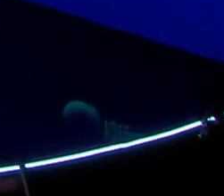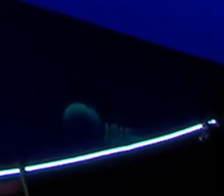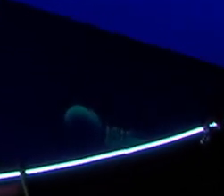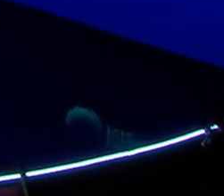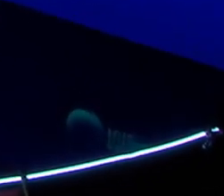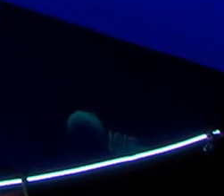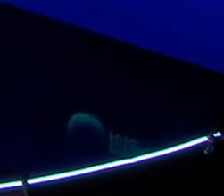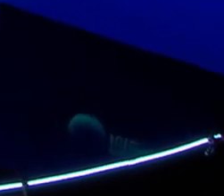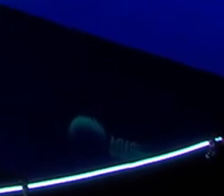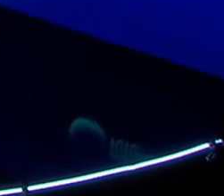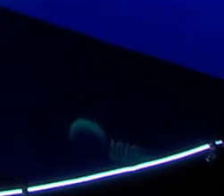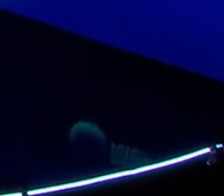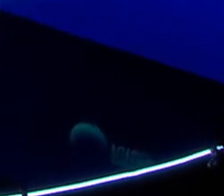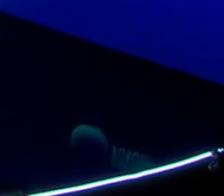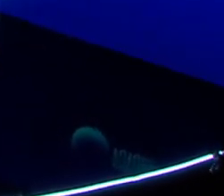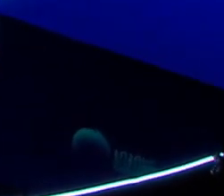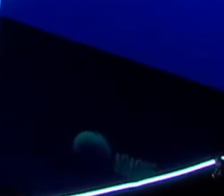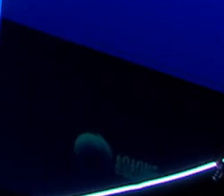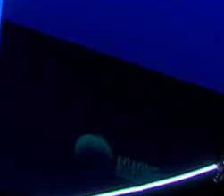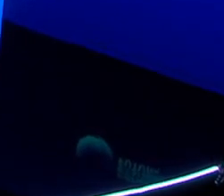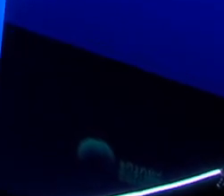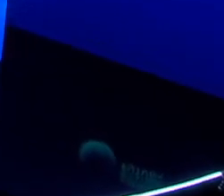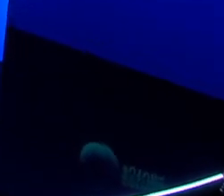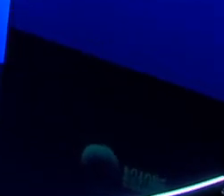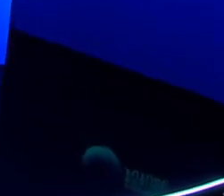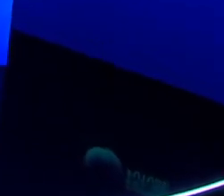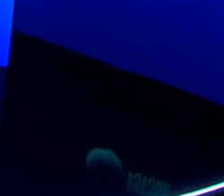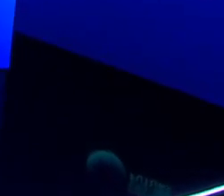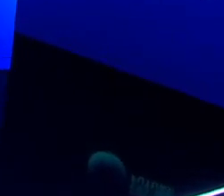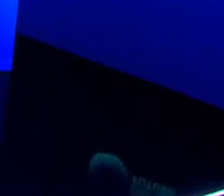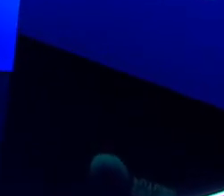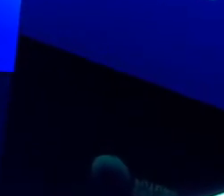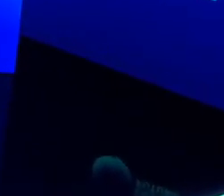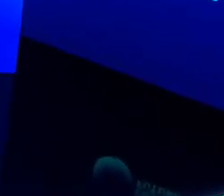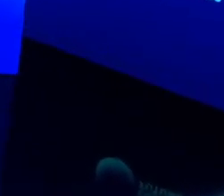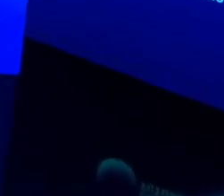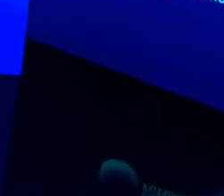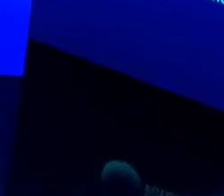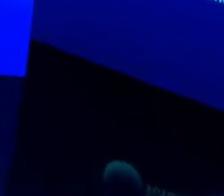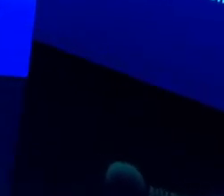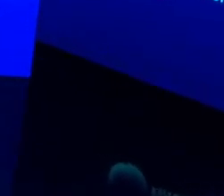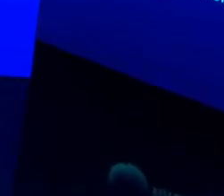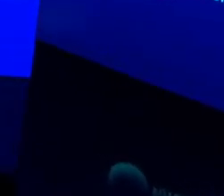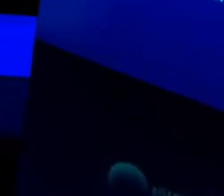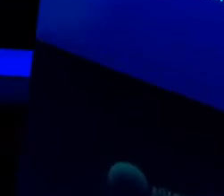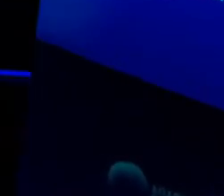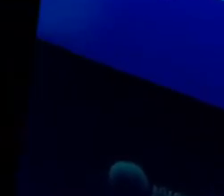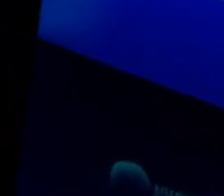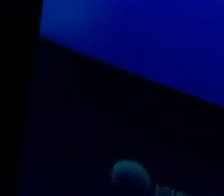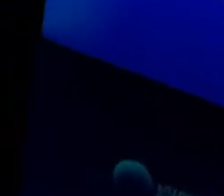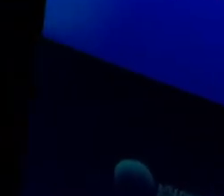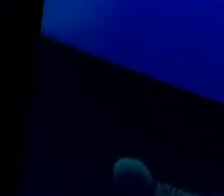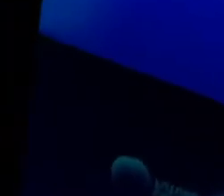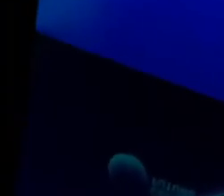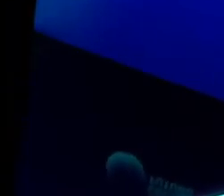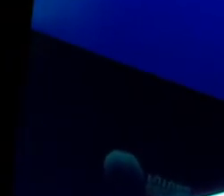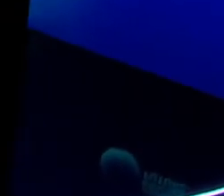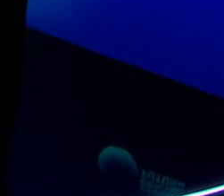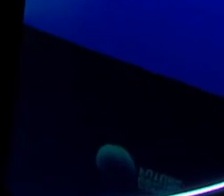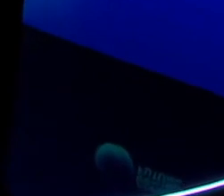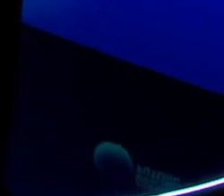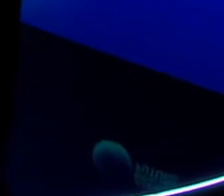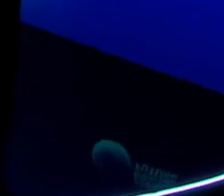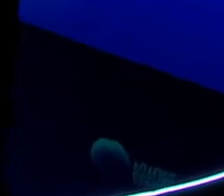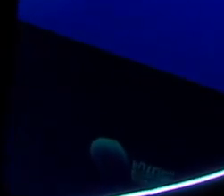investigador asociado del Instituto de Internet de la Universidad de Oxford y dirigió el Centro de Estudios Fundación CEIBAL. Su